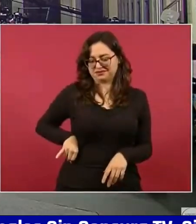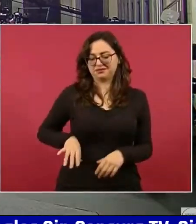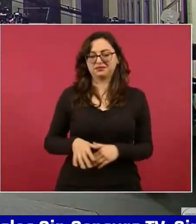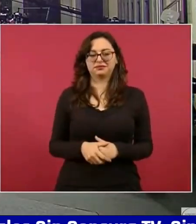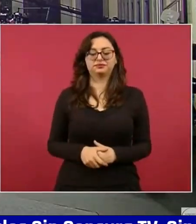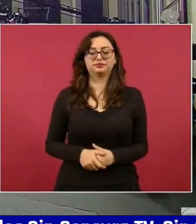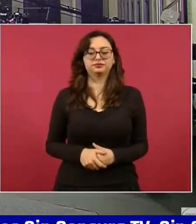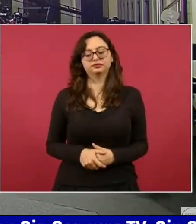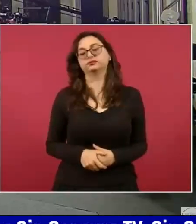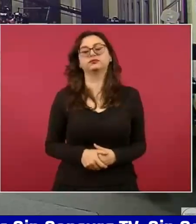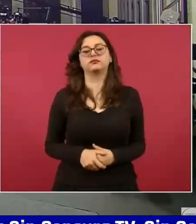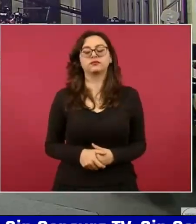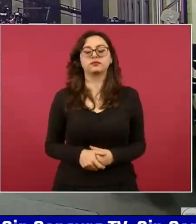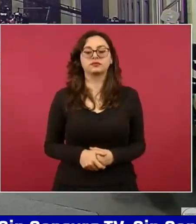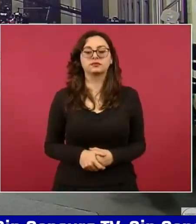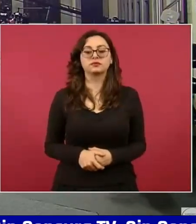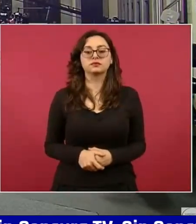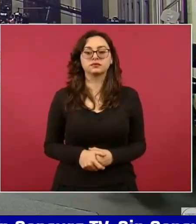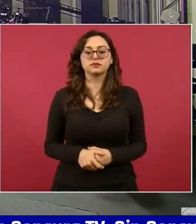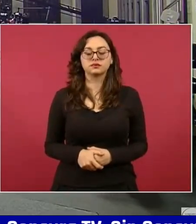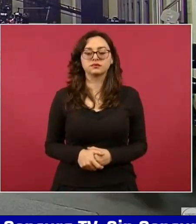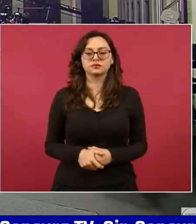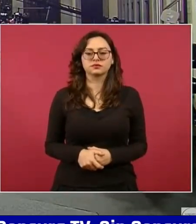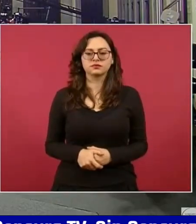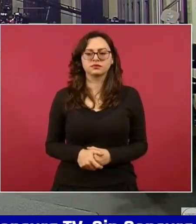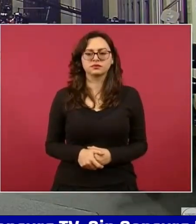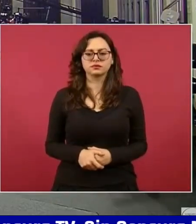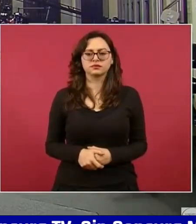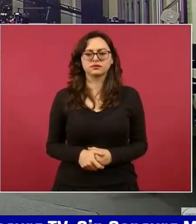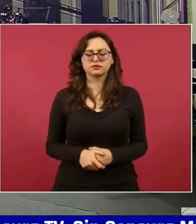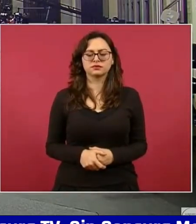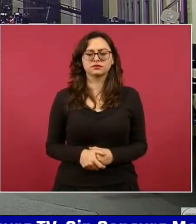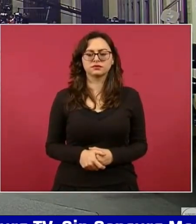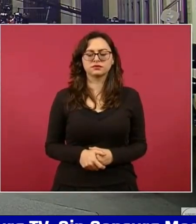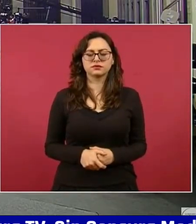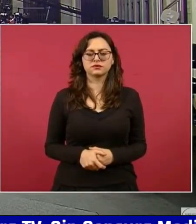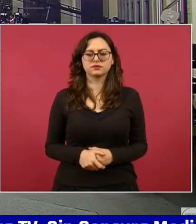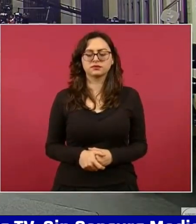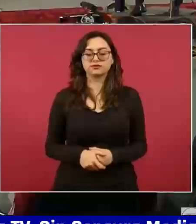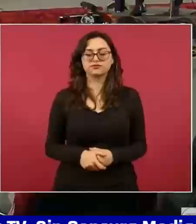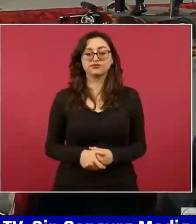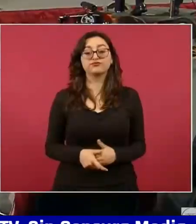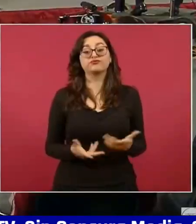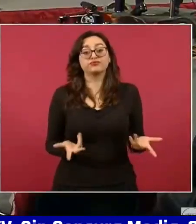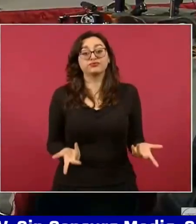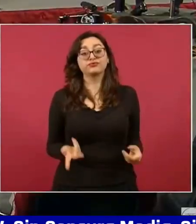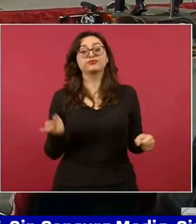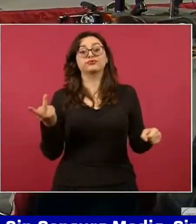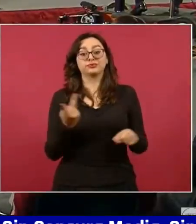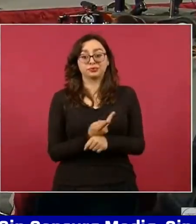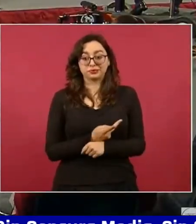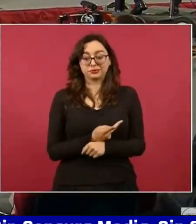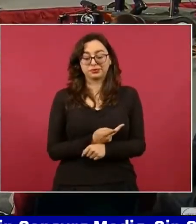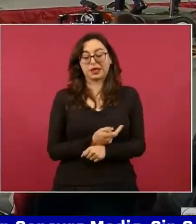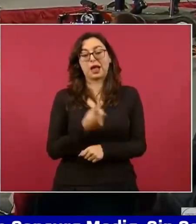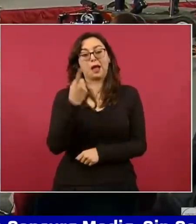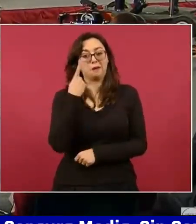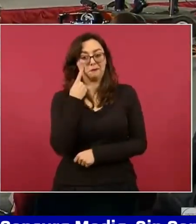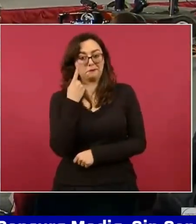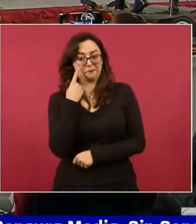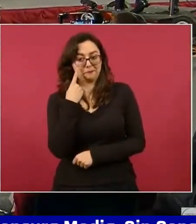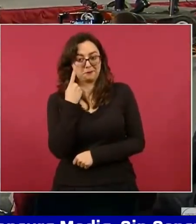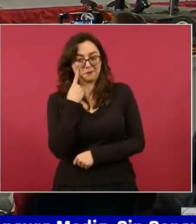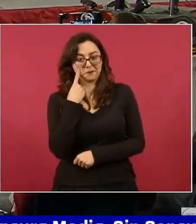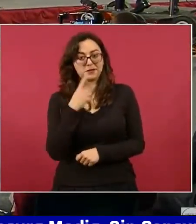Ah, es que viene, todo viene. Todo viene por la mañanera, porque la